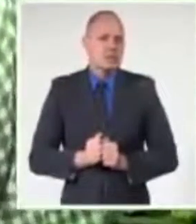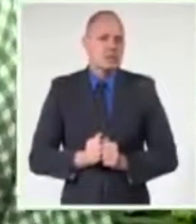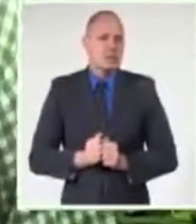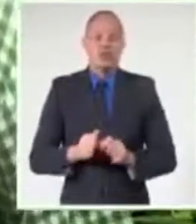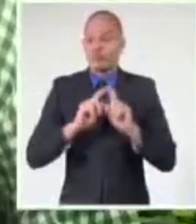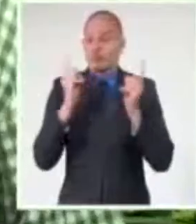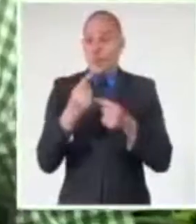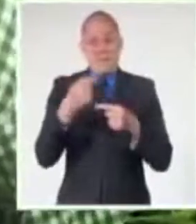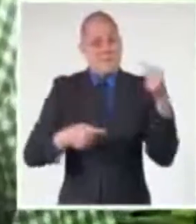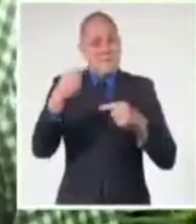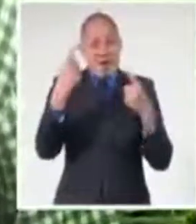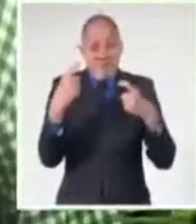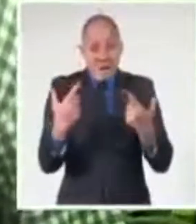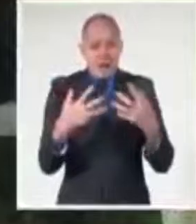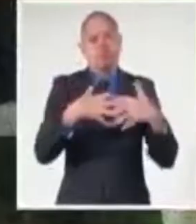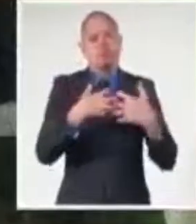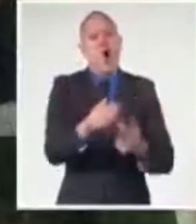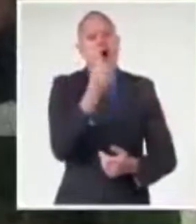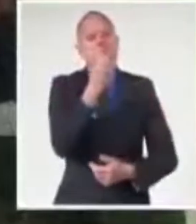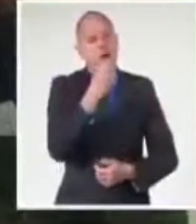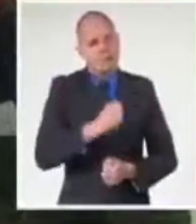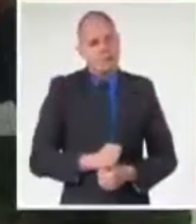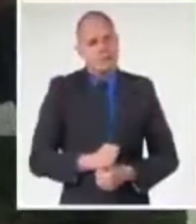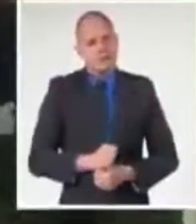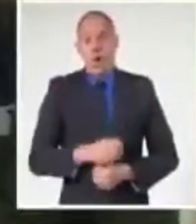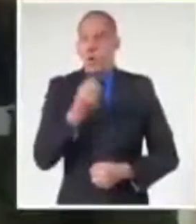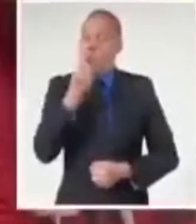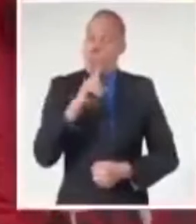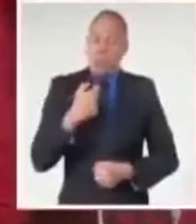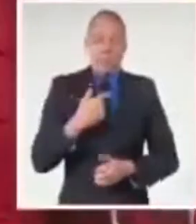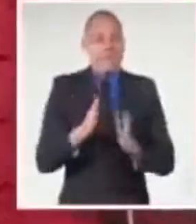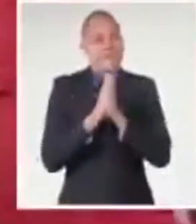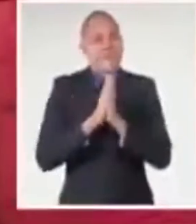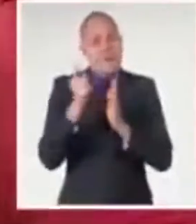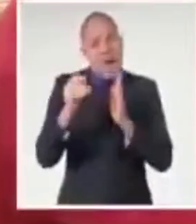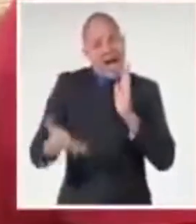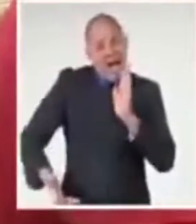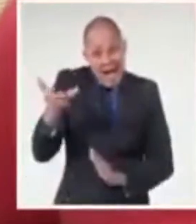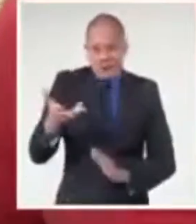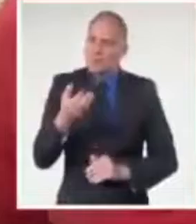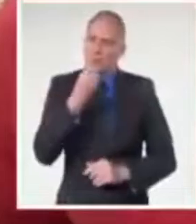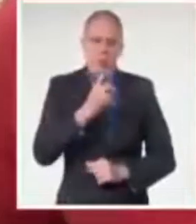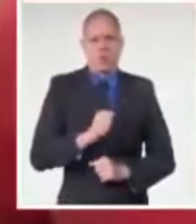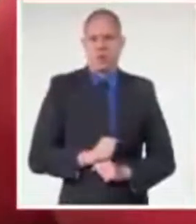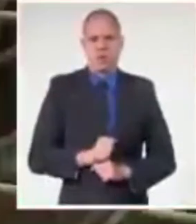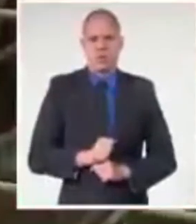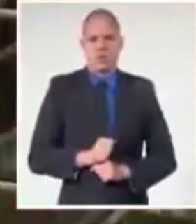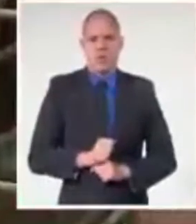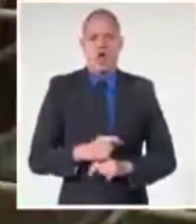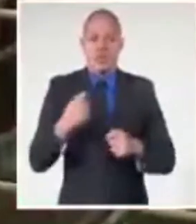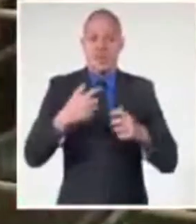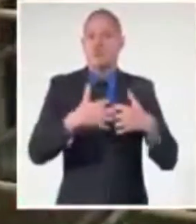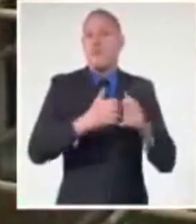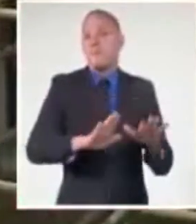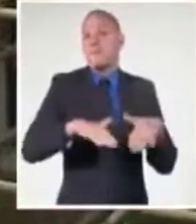comida de este mundo, que tanto la necesitan. No se puede subir precios para buscar eficiencia. Hay que producir más